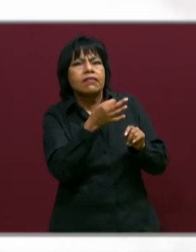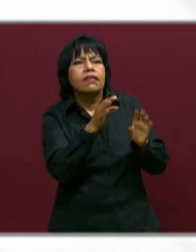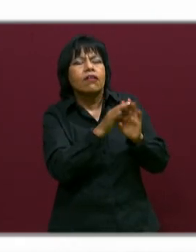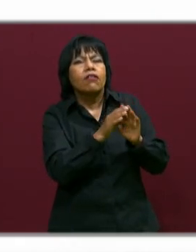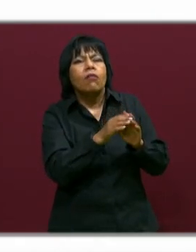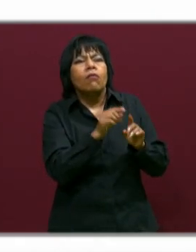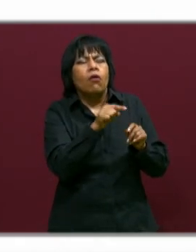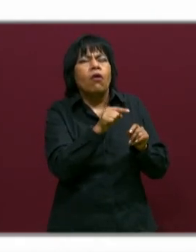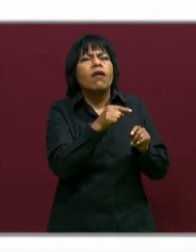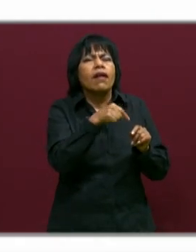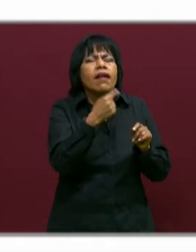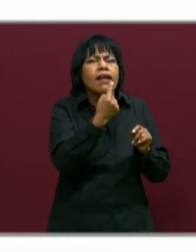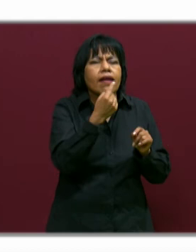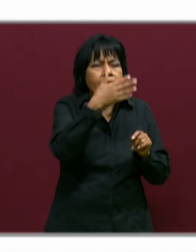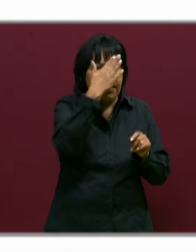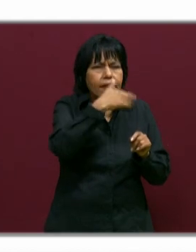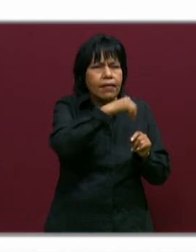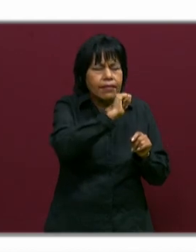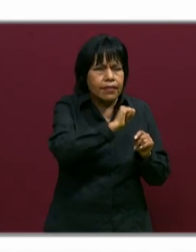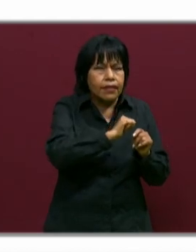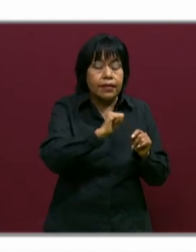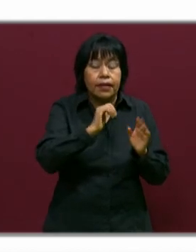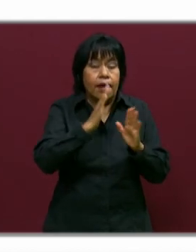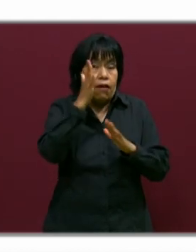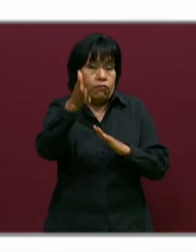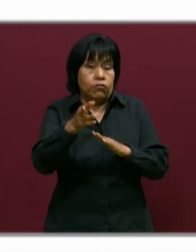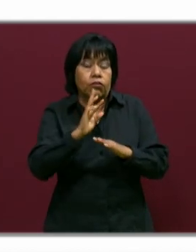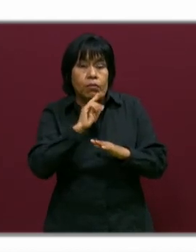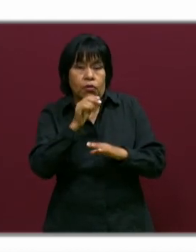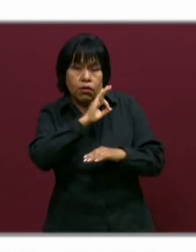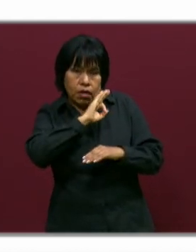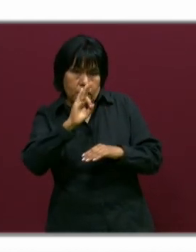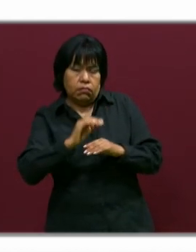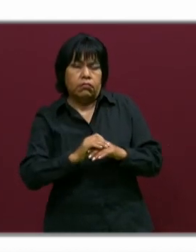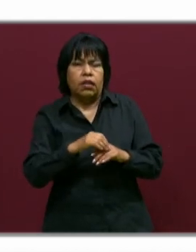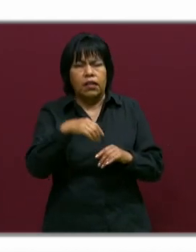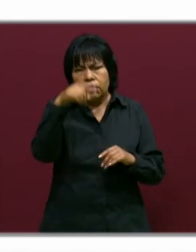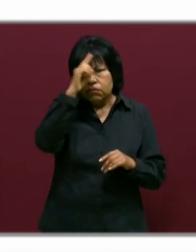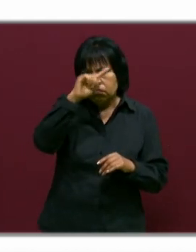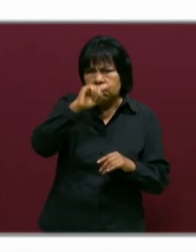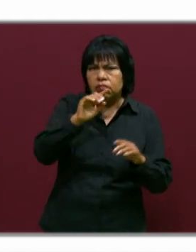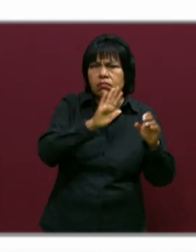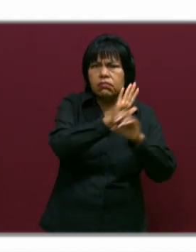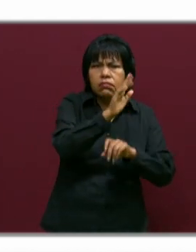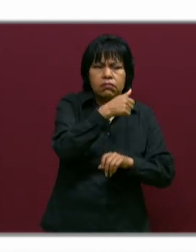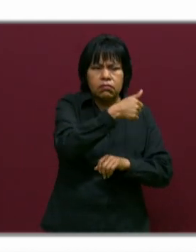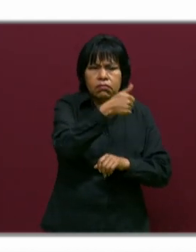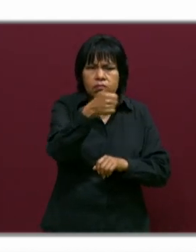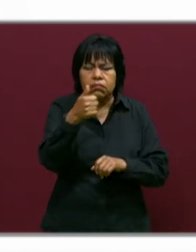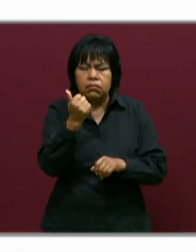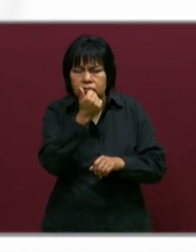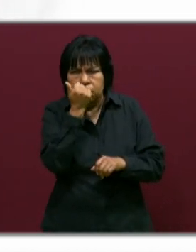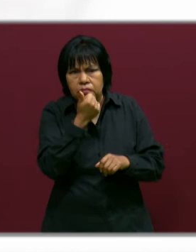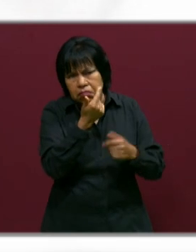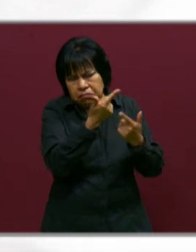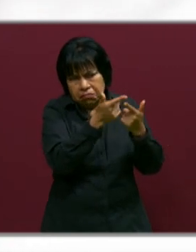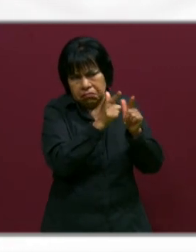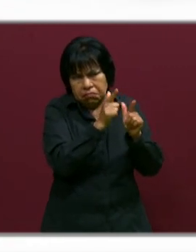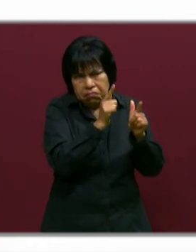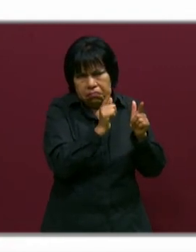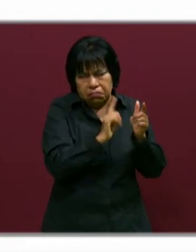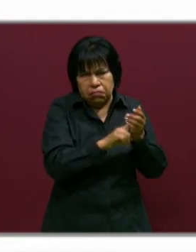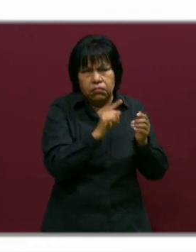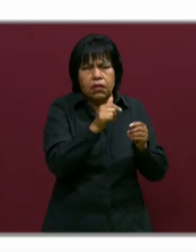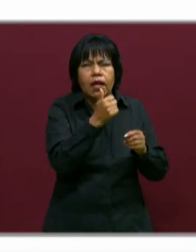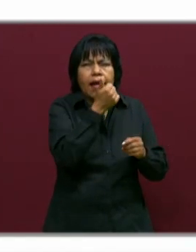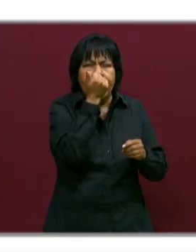fortalezas, las áreas de mejora, las recomendaciones que tendríamos que hacer para los niños, cuáles serían